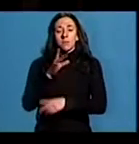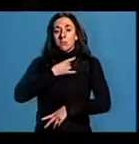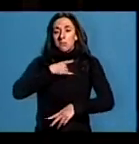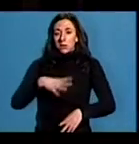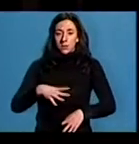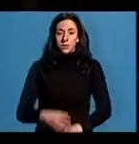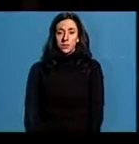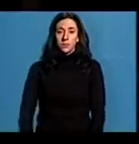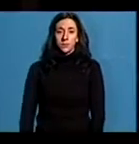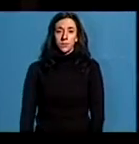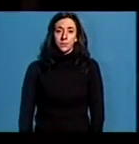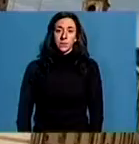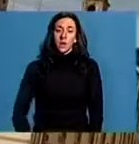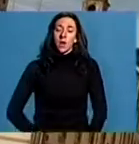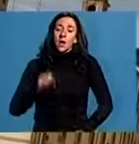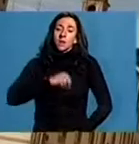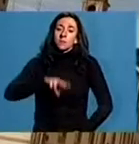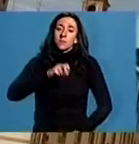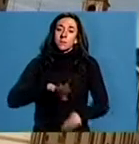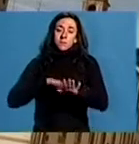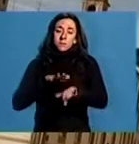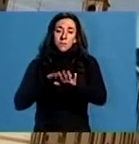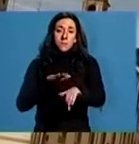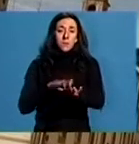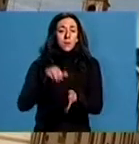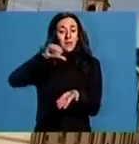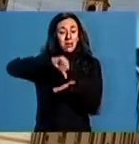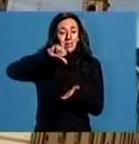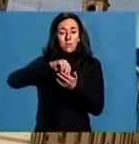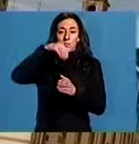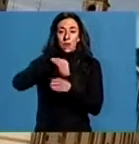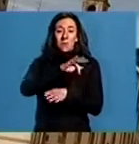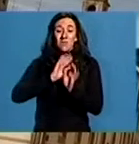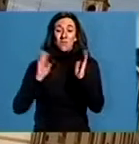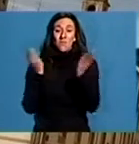os asistentes ao acto. A marcha percorrerá o casco histórico e o contorno da muralla.